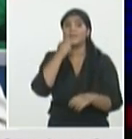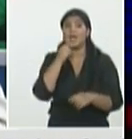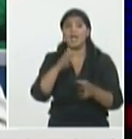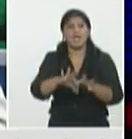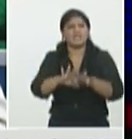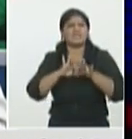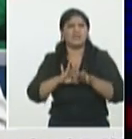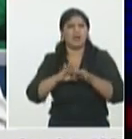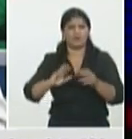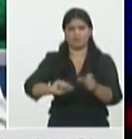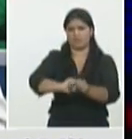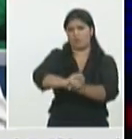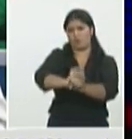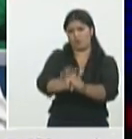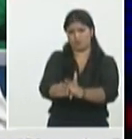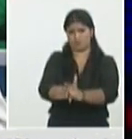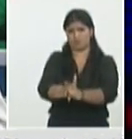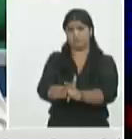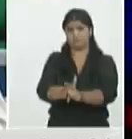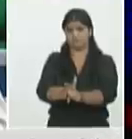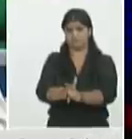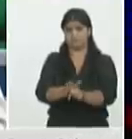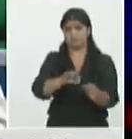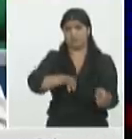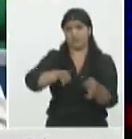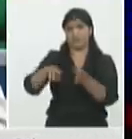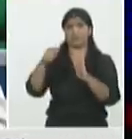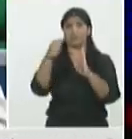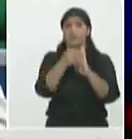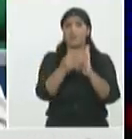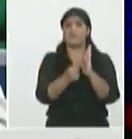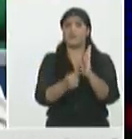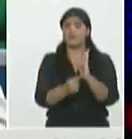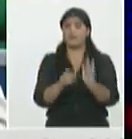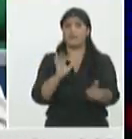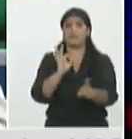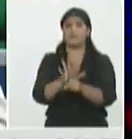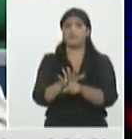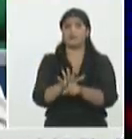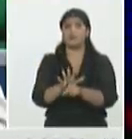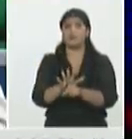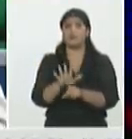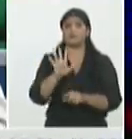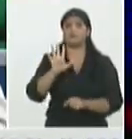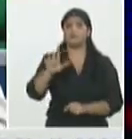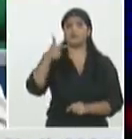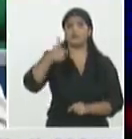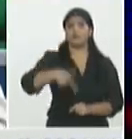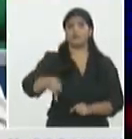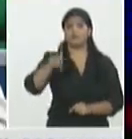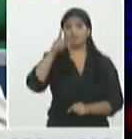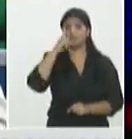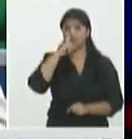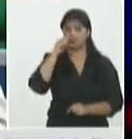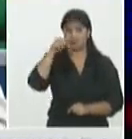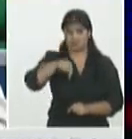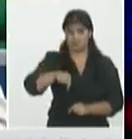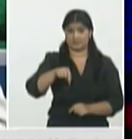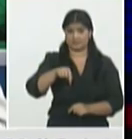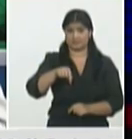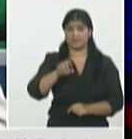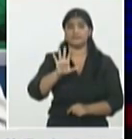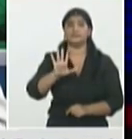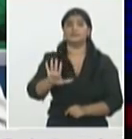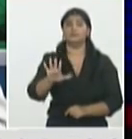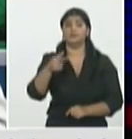también pues también se quiere ahora las medidas que vienen ahora a partir del 5 de junio lo que se busca es que